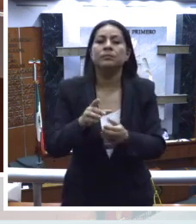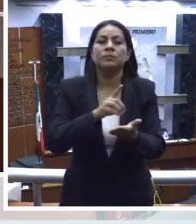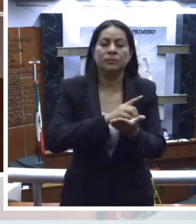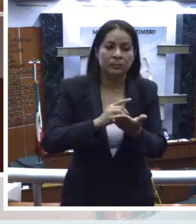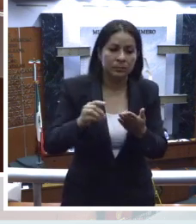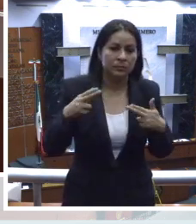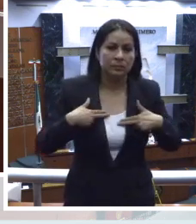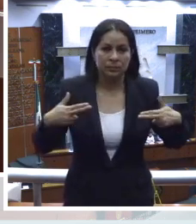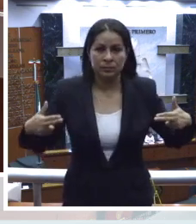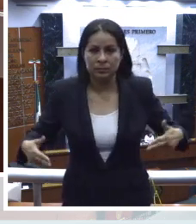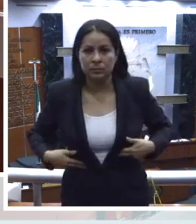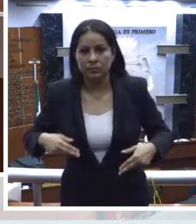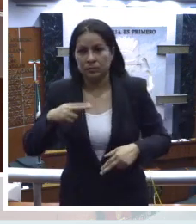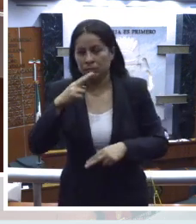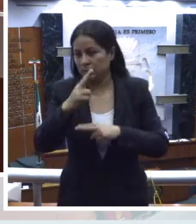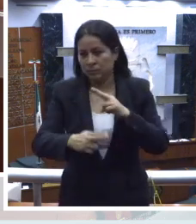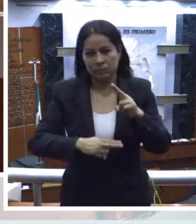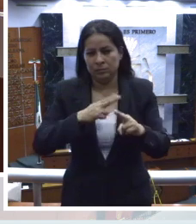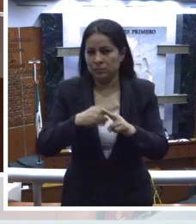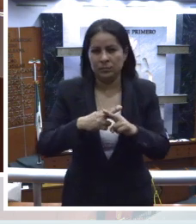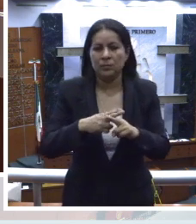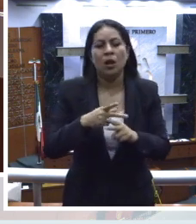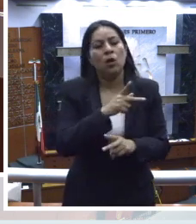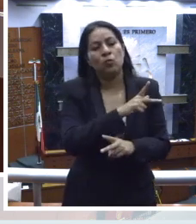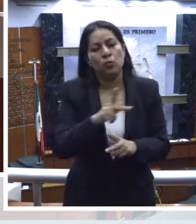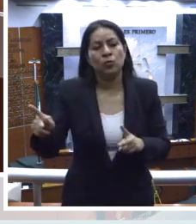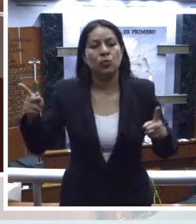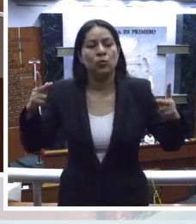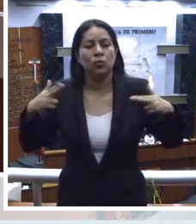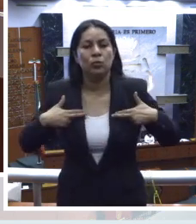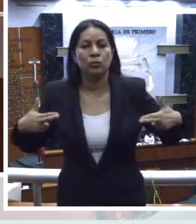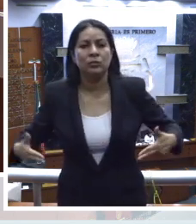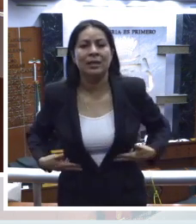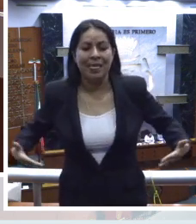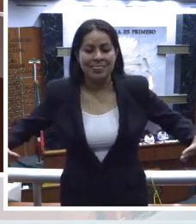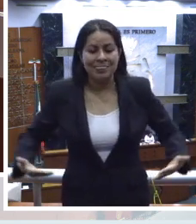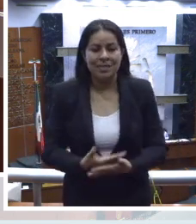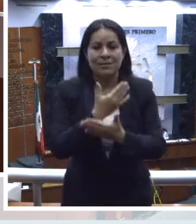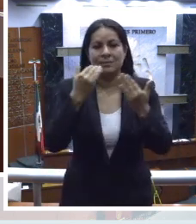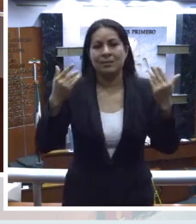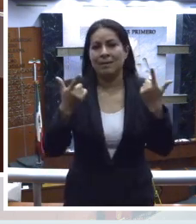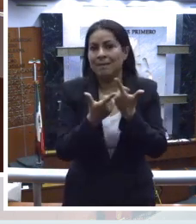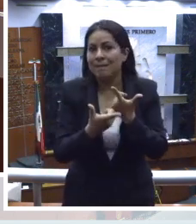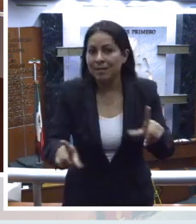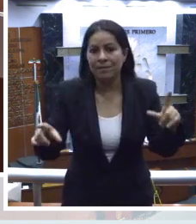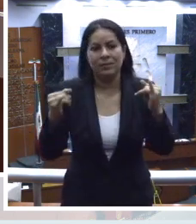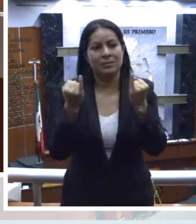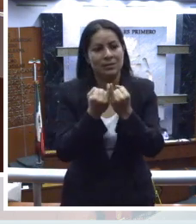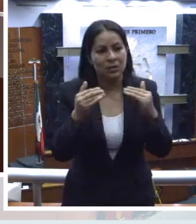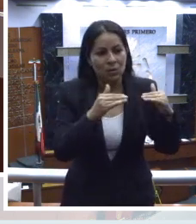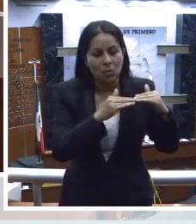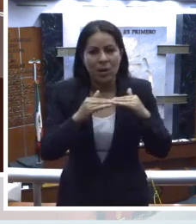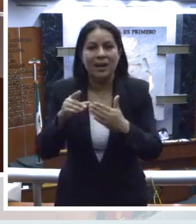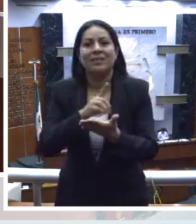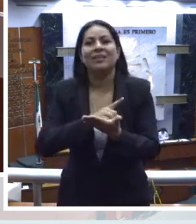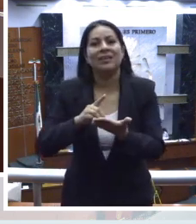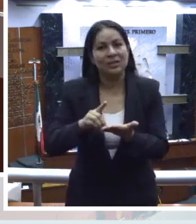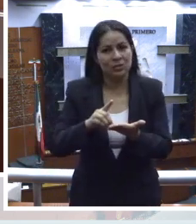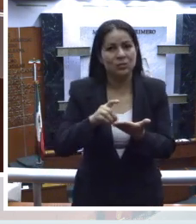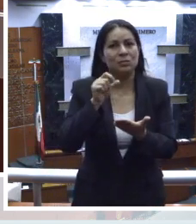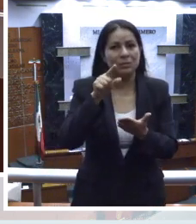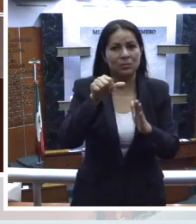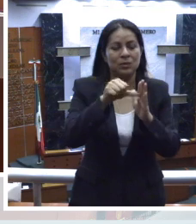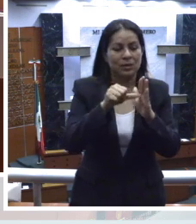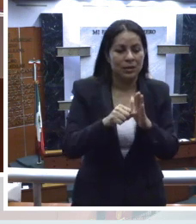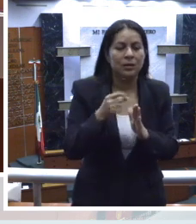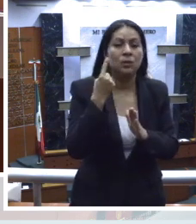Derechos Humanos, reconoce que todos los seres humanos nacen libres e iguales en dignidad y derechos. En el